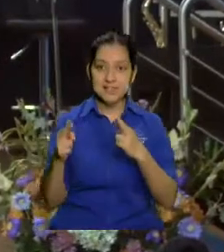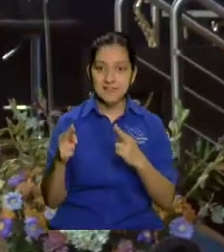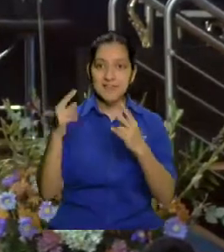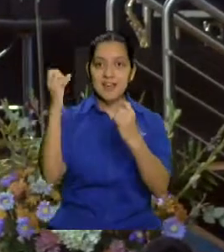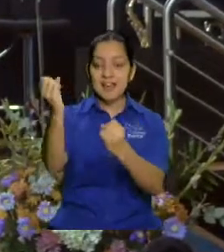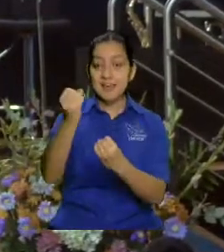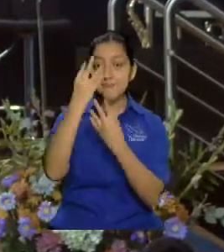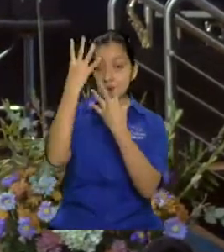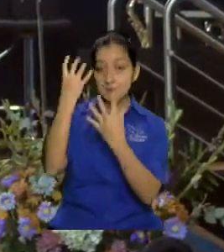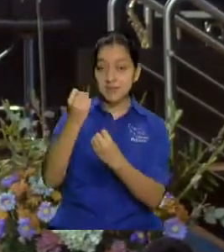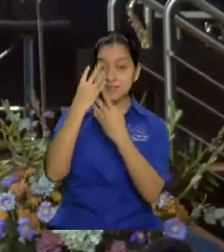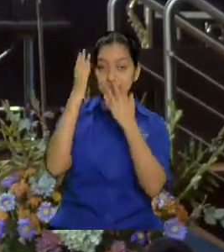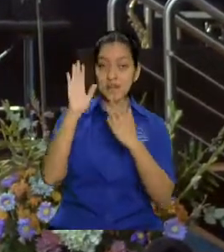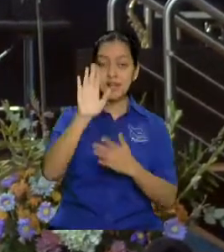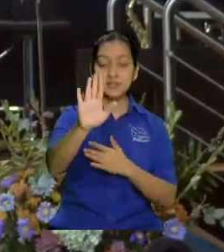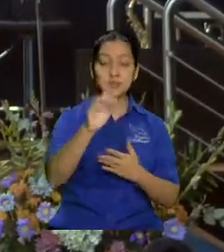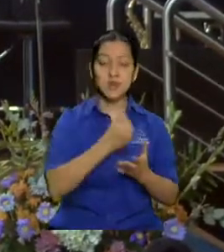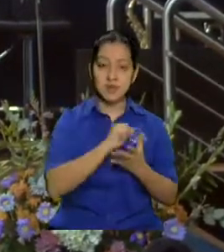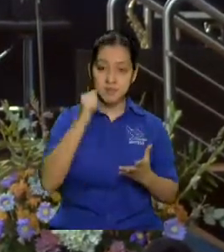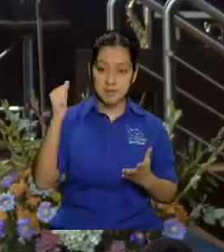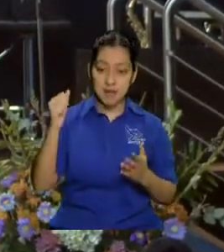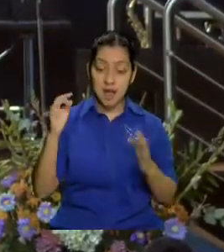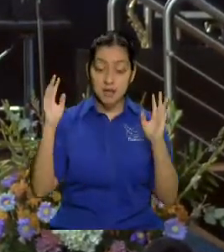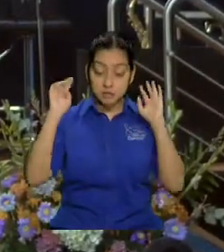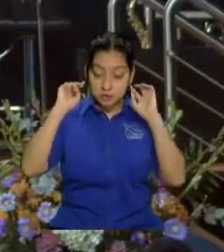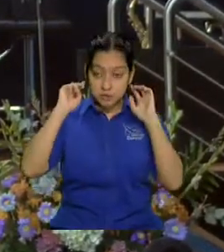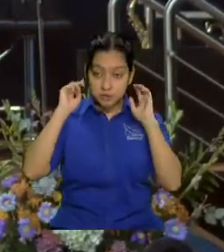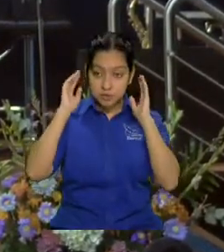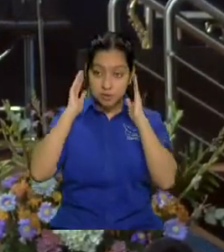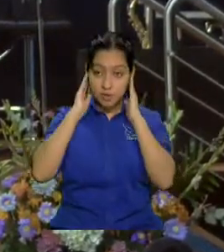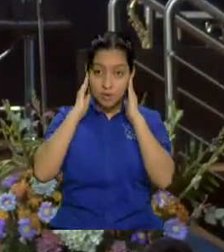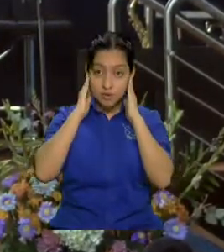sus oídos son puertas